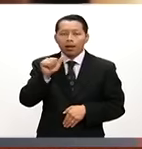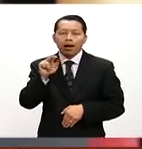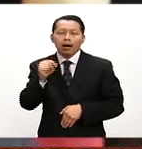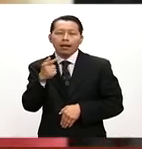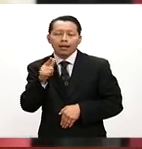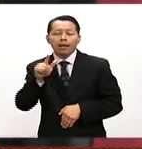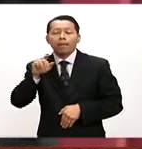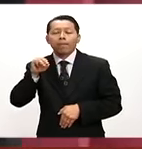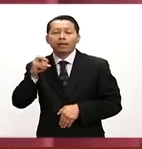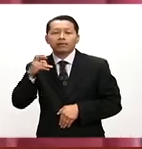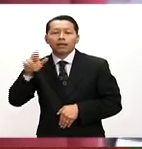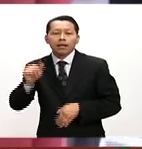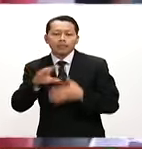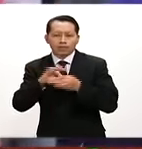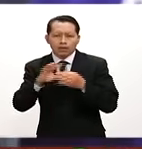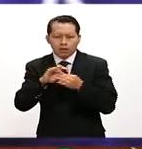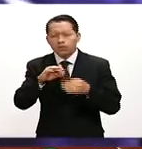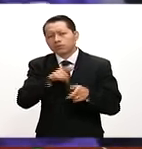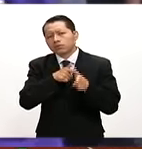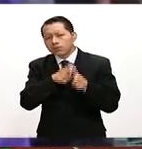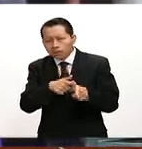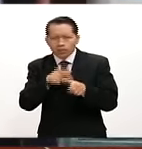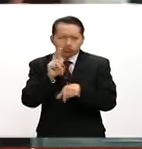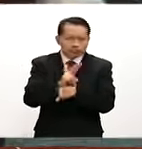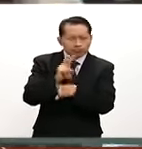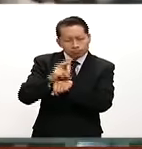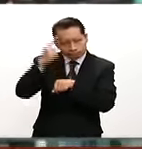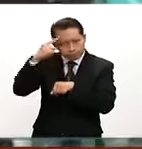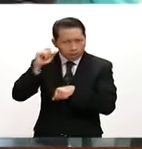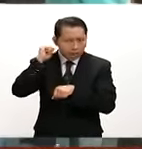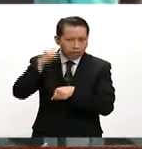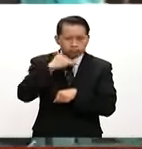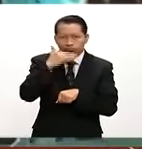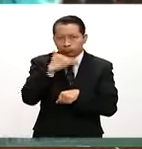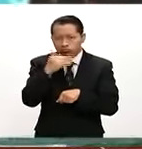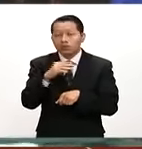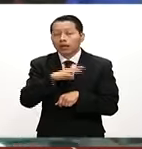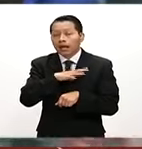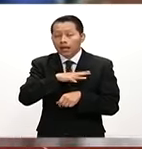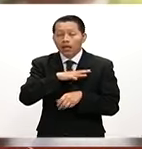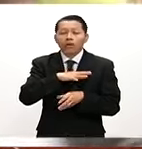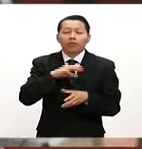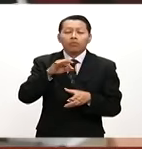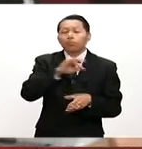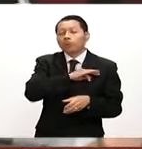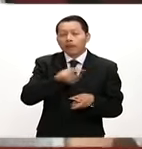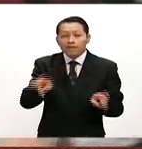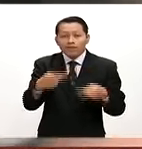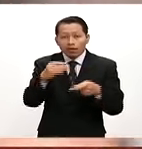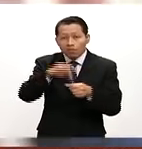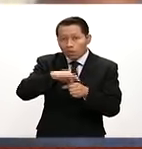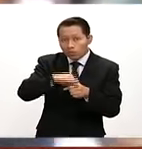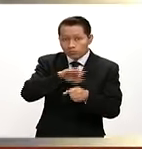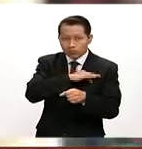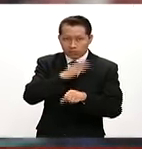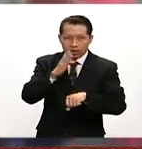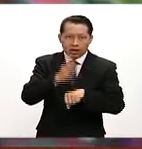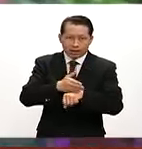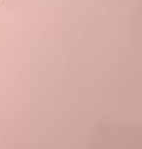se mantiene un operativo para atender cualquier irregularidad. Quien venda votos, dijo, serán castigados hasta con cárcel.